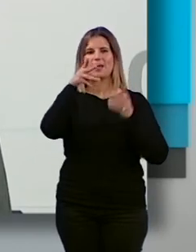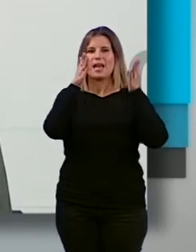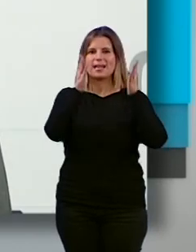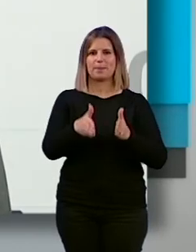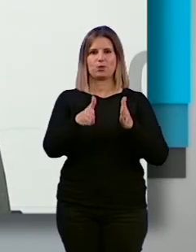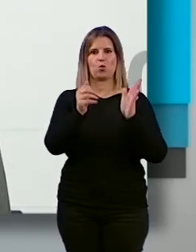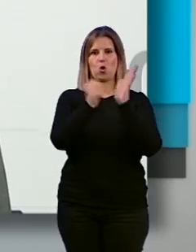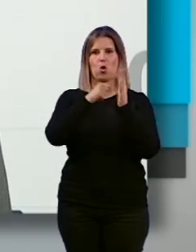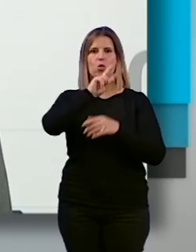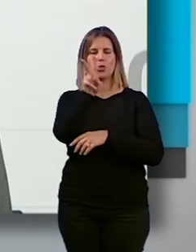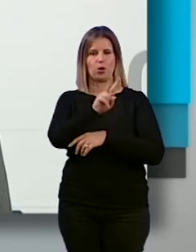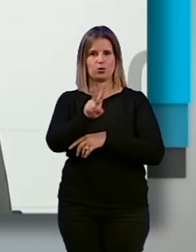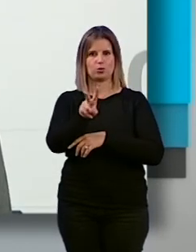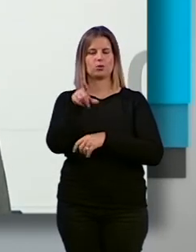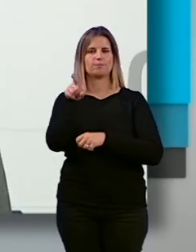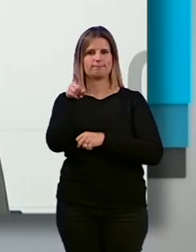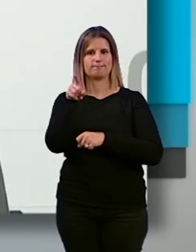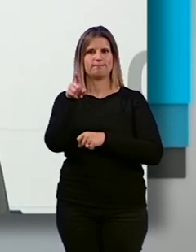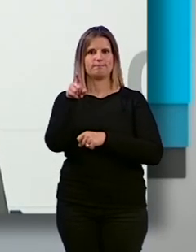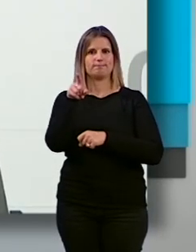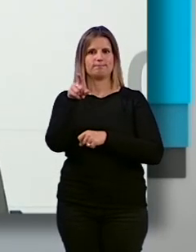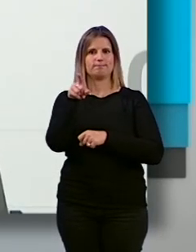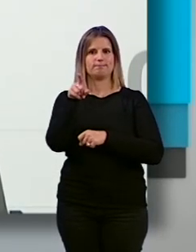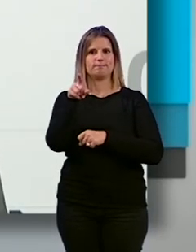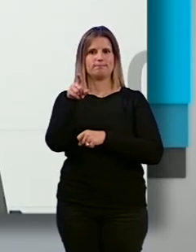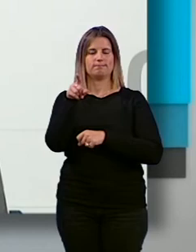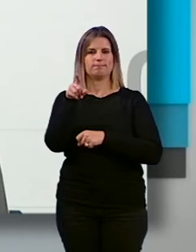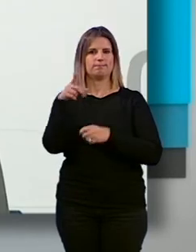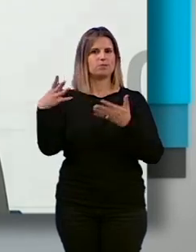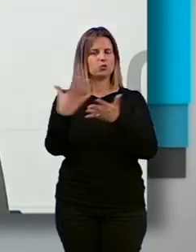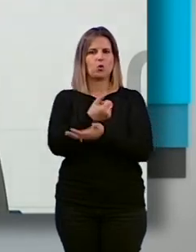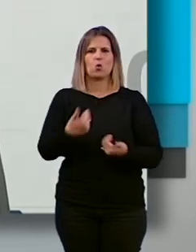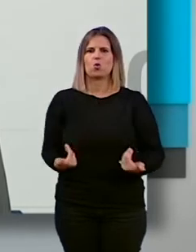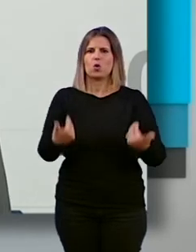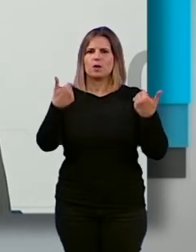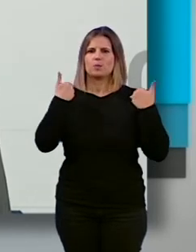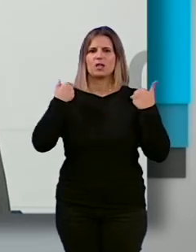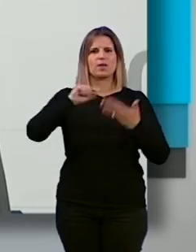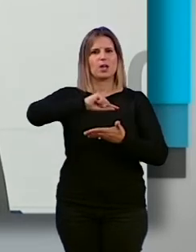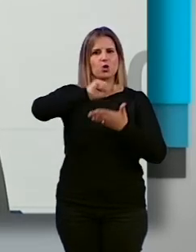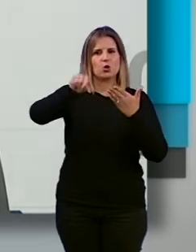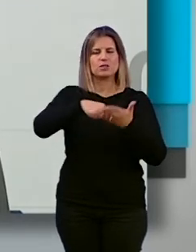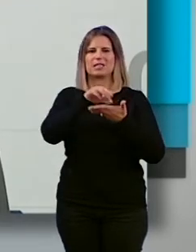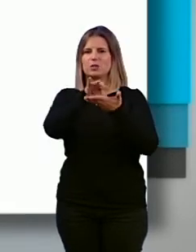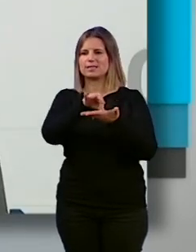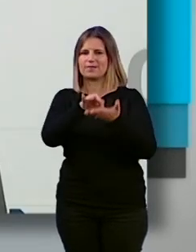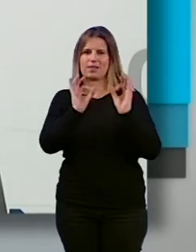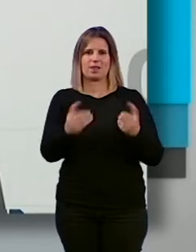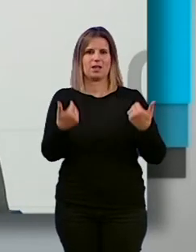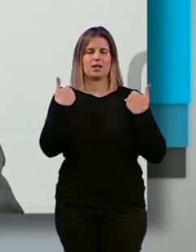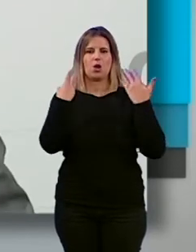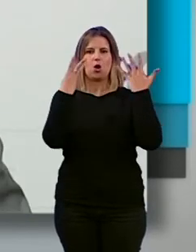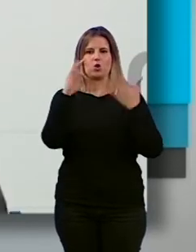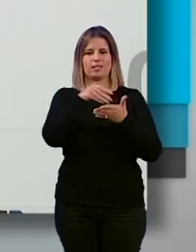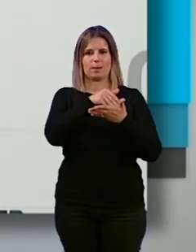básicamente, que es el que lleva todos los contratos de servicios de la ciudad, 80